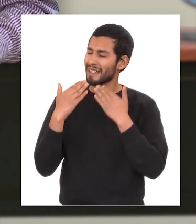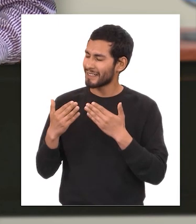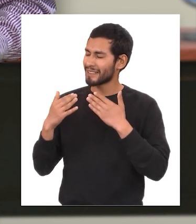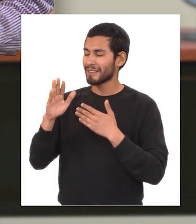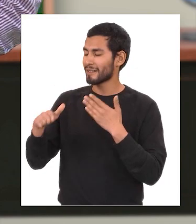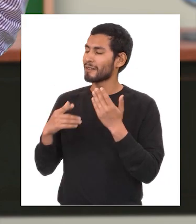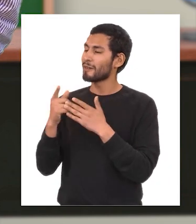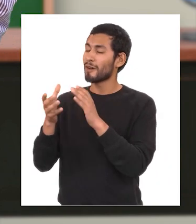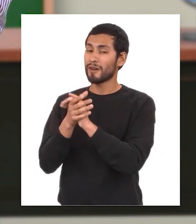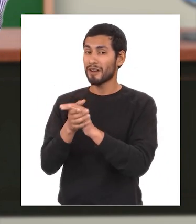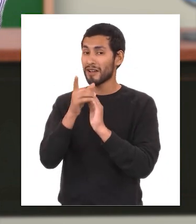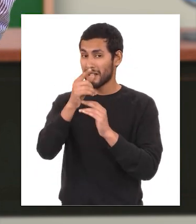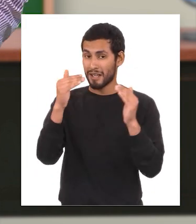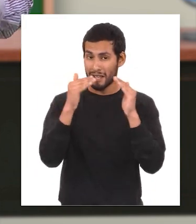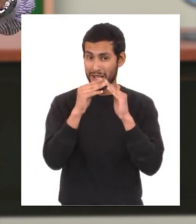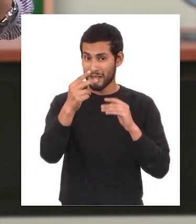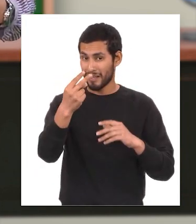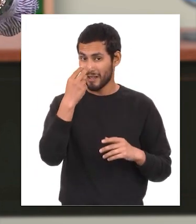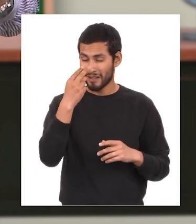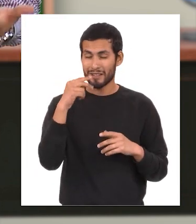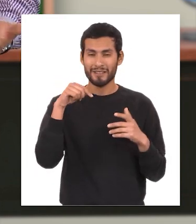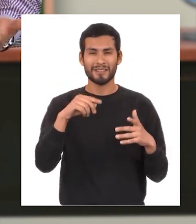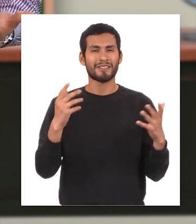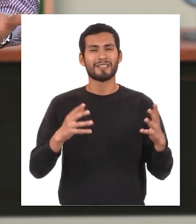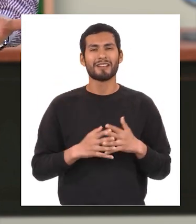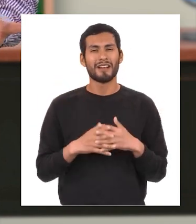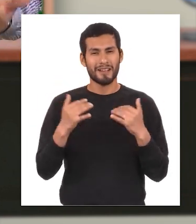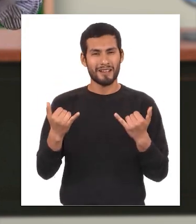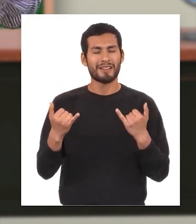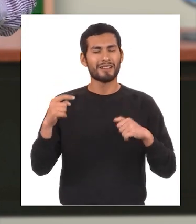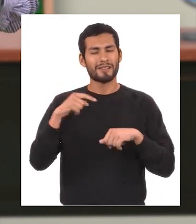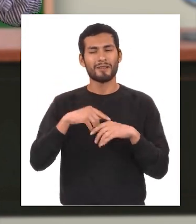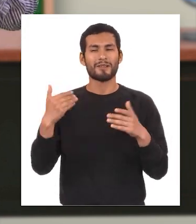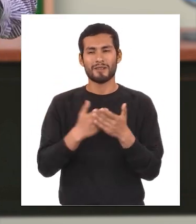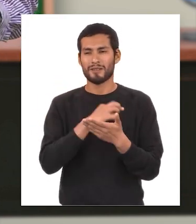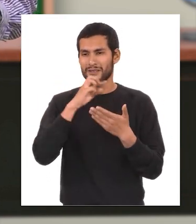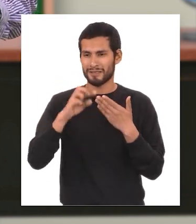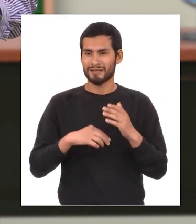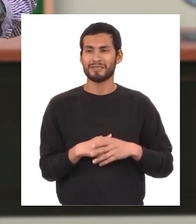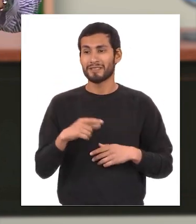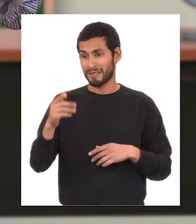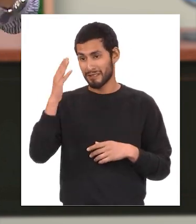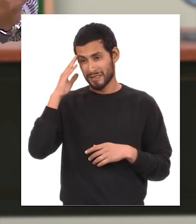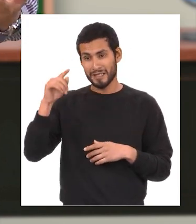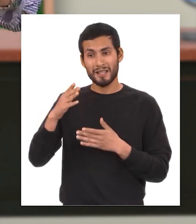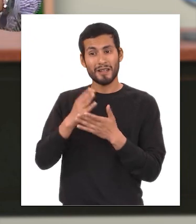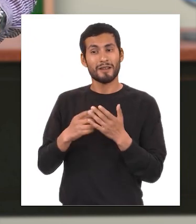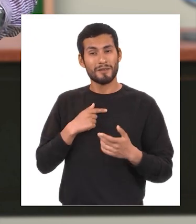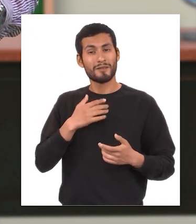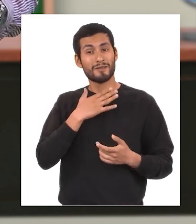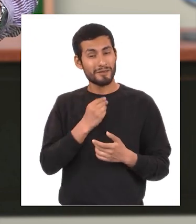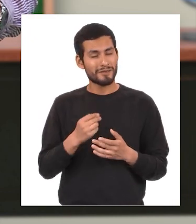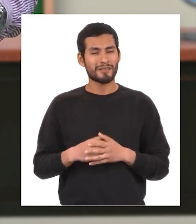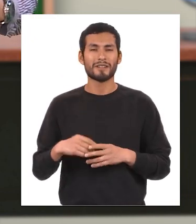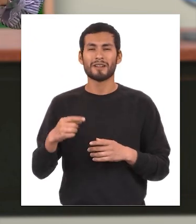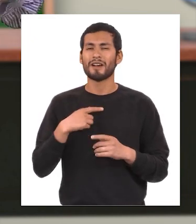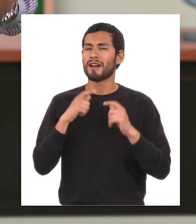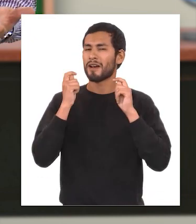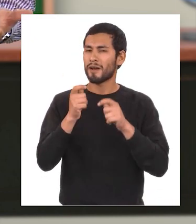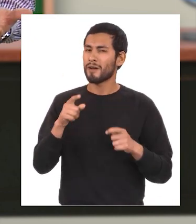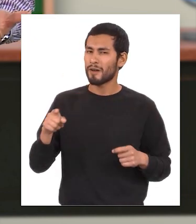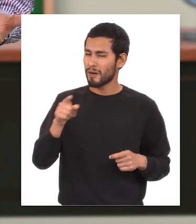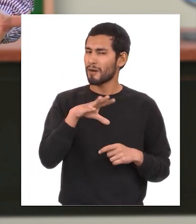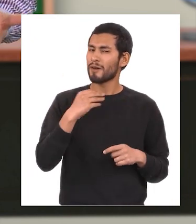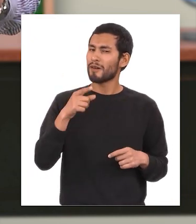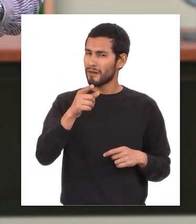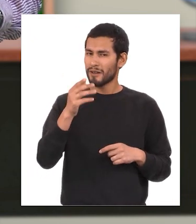gracias braulio y a todos los compañeros que desde casa nos acompañan como siempre ahora en este nuevo capítulo ya saben que esta parte me fascina es